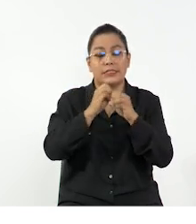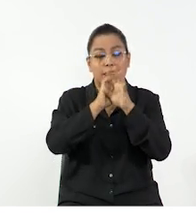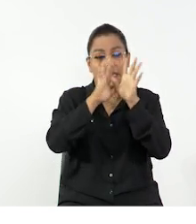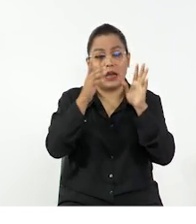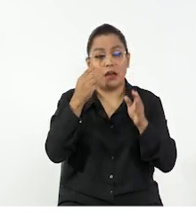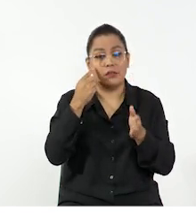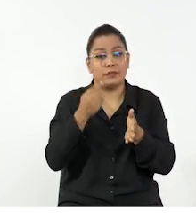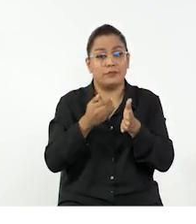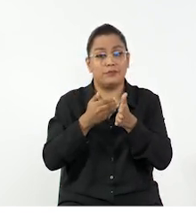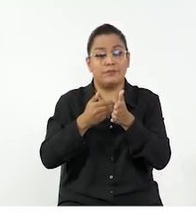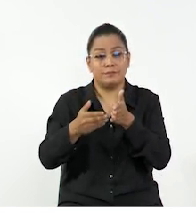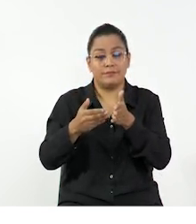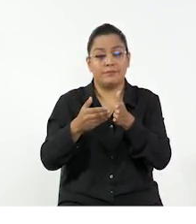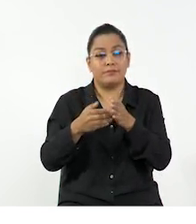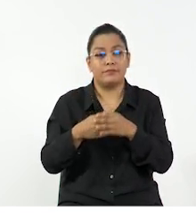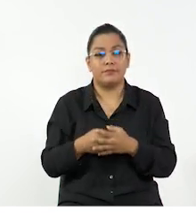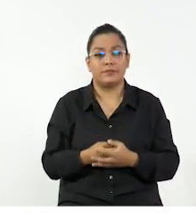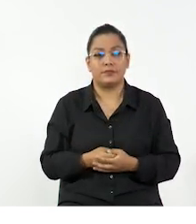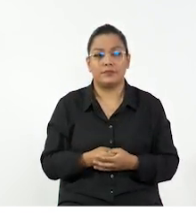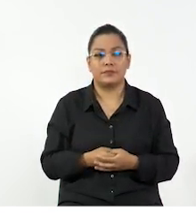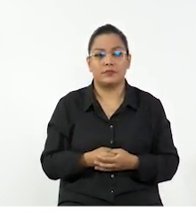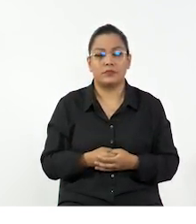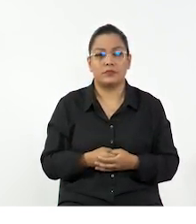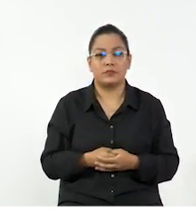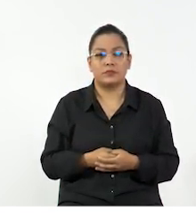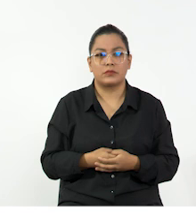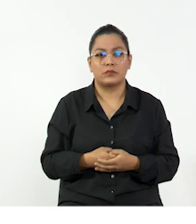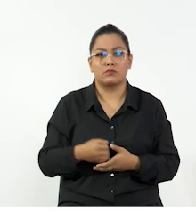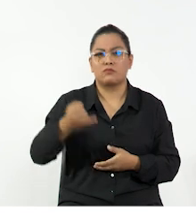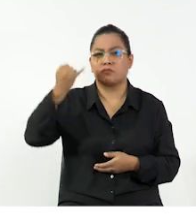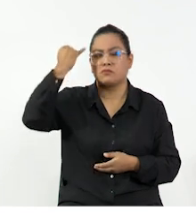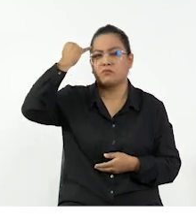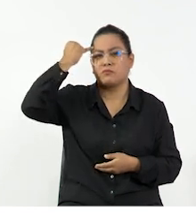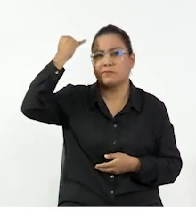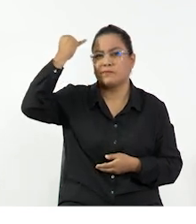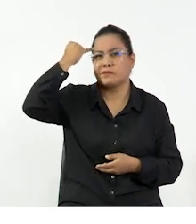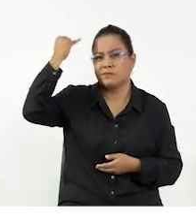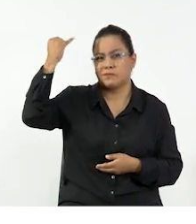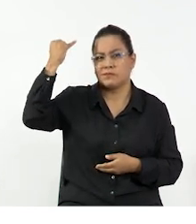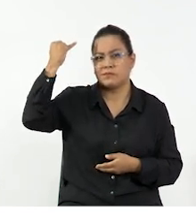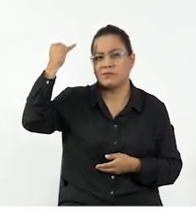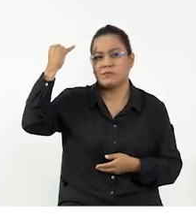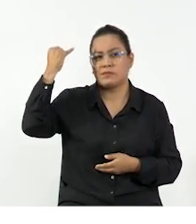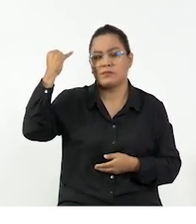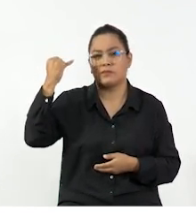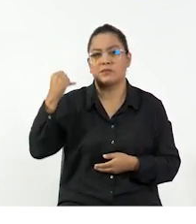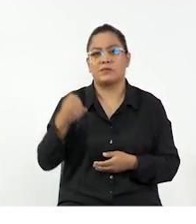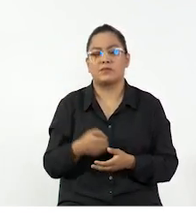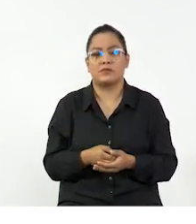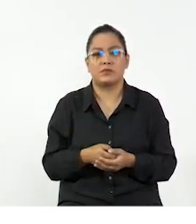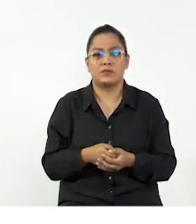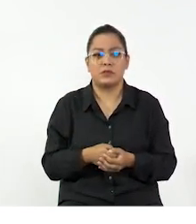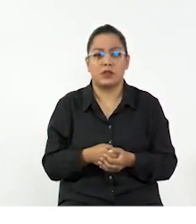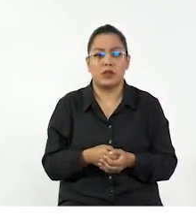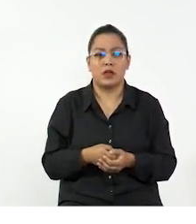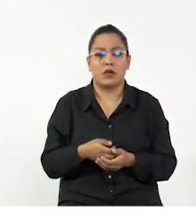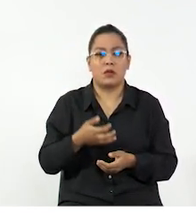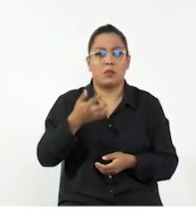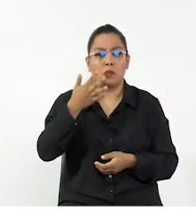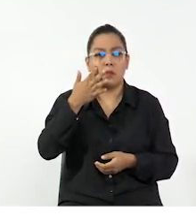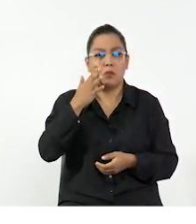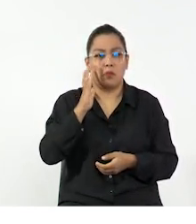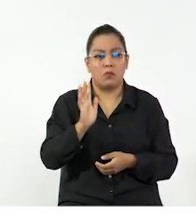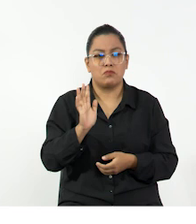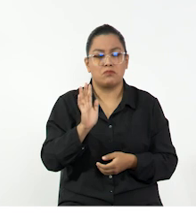Por supuesto. Acá estamos partiendo de un fenómeno idealista en donde despreciamos la